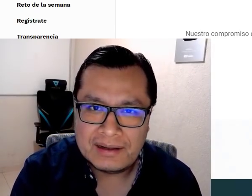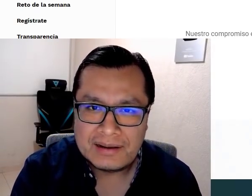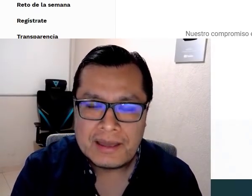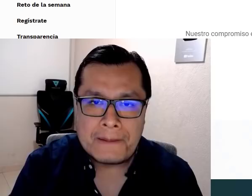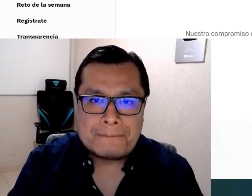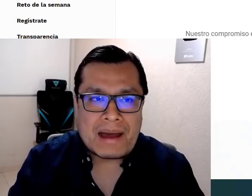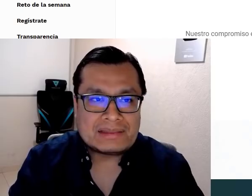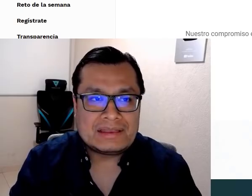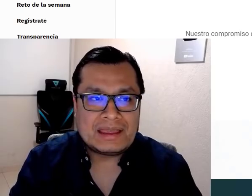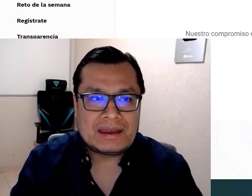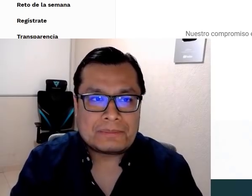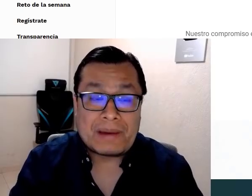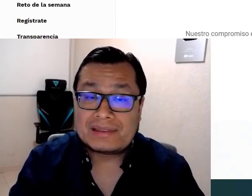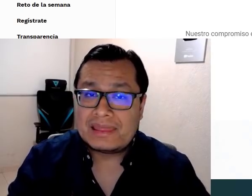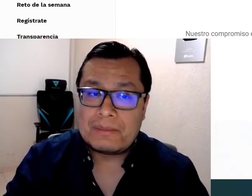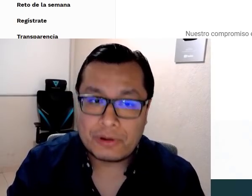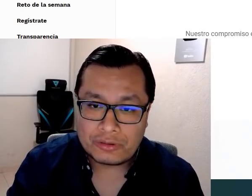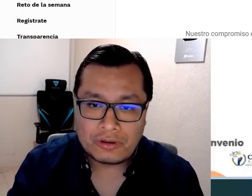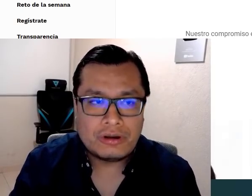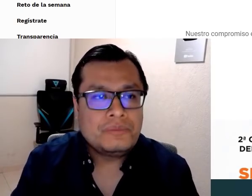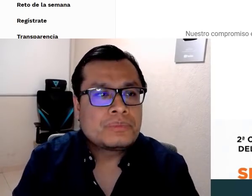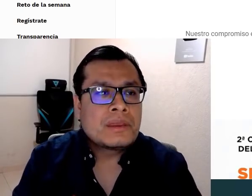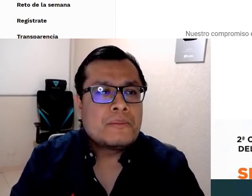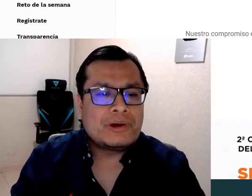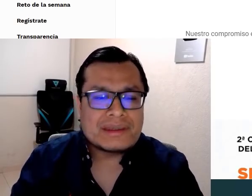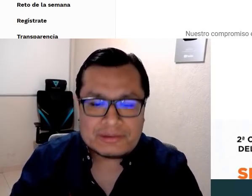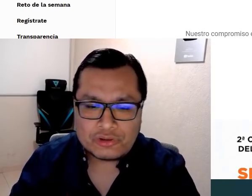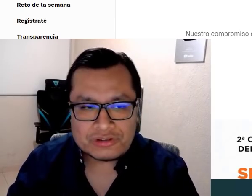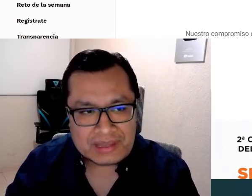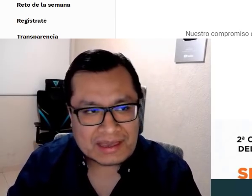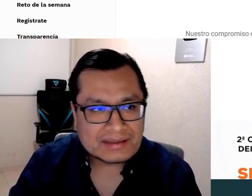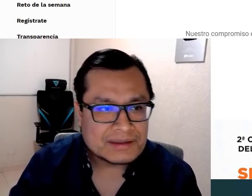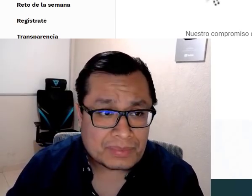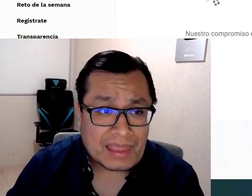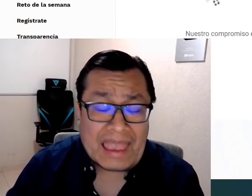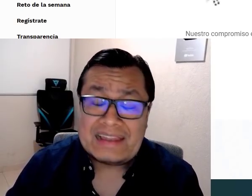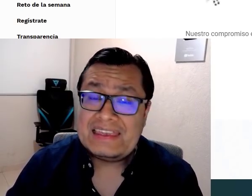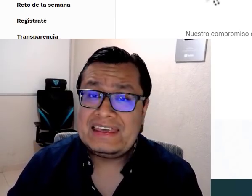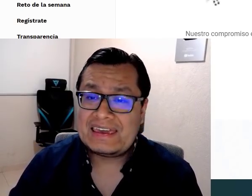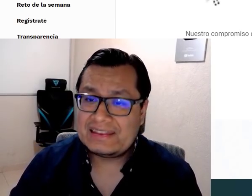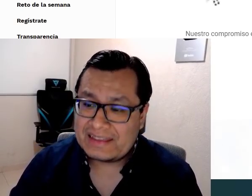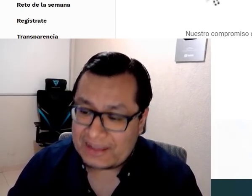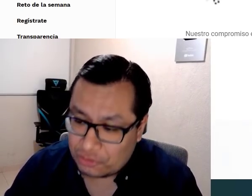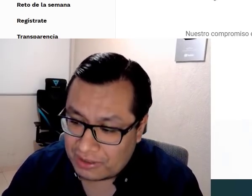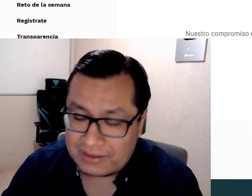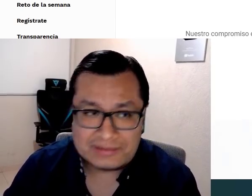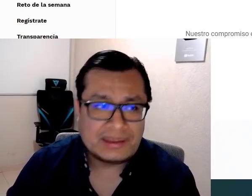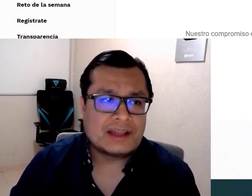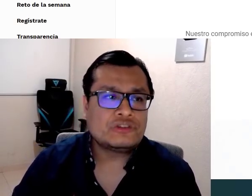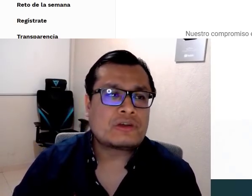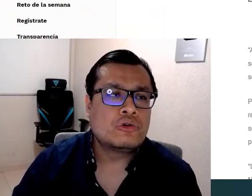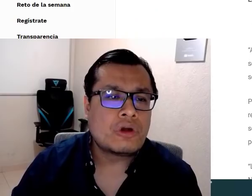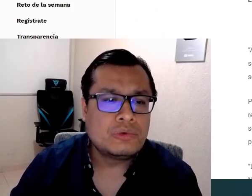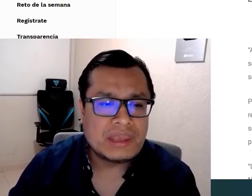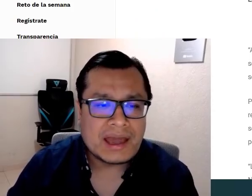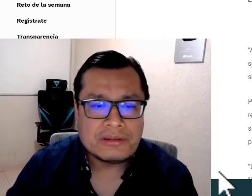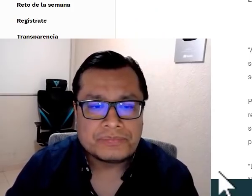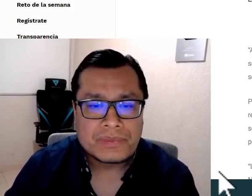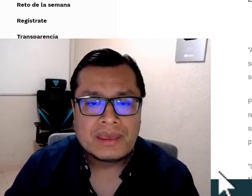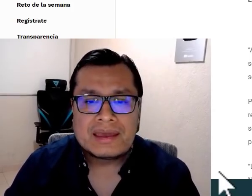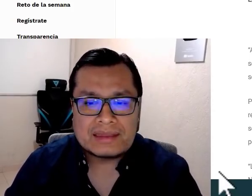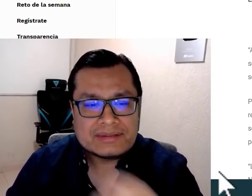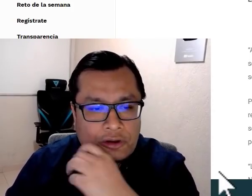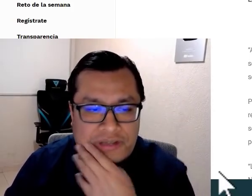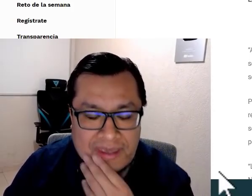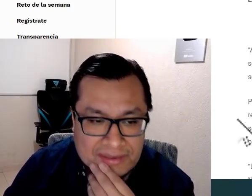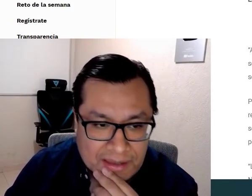defender? ¿Va a tener parte del protocolo? Pues hace unos días, el dirigente nacional del sindicato sacó un comunicado,